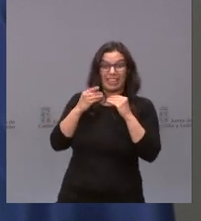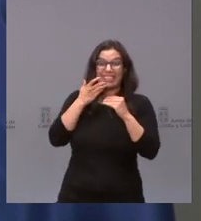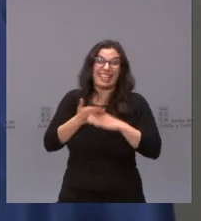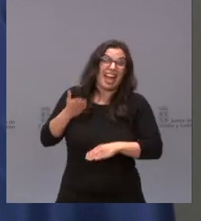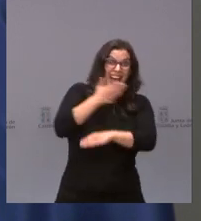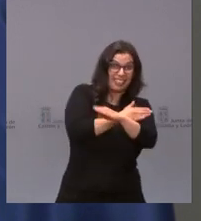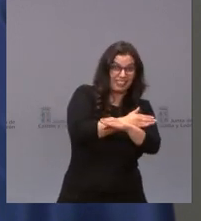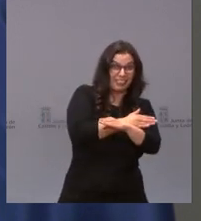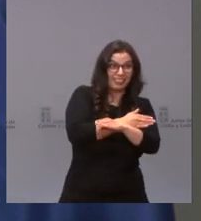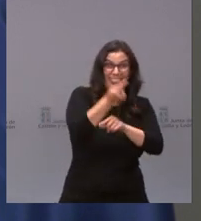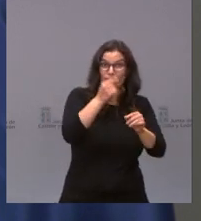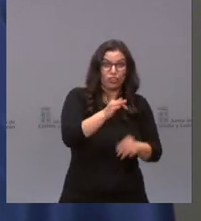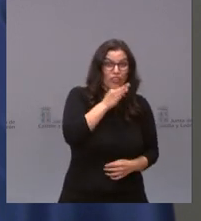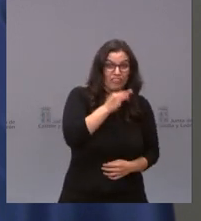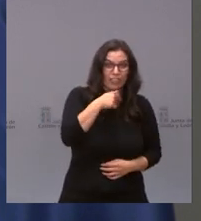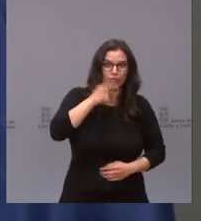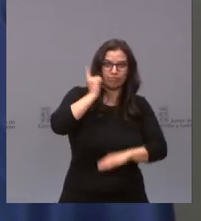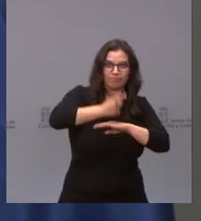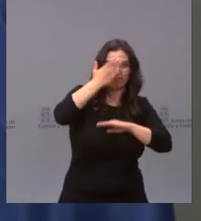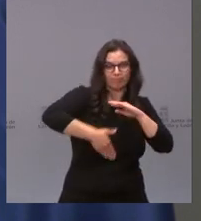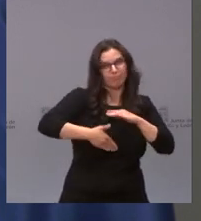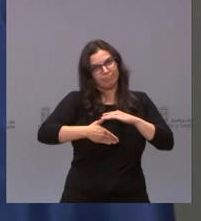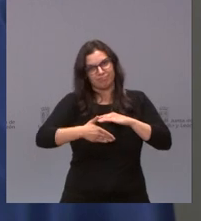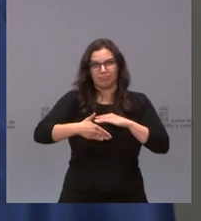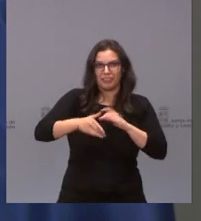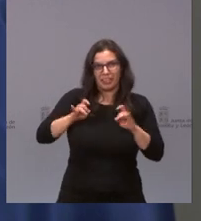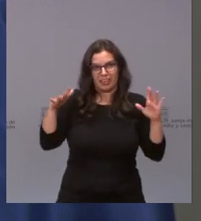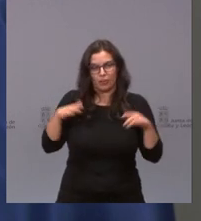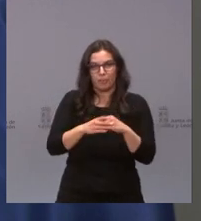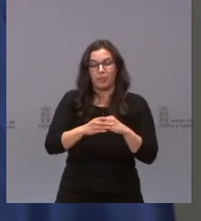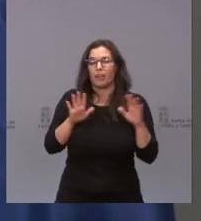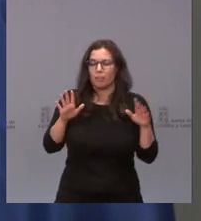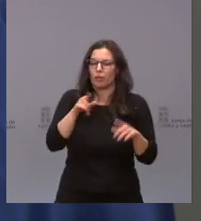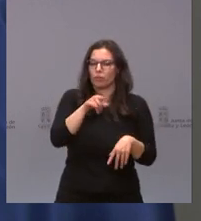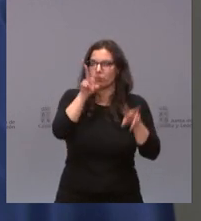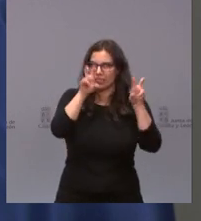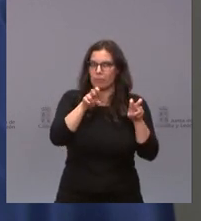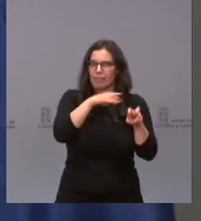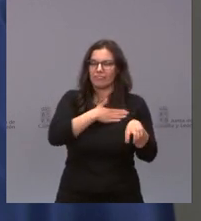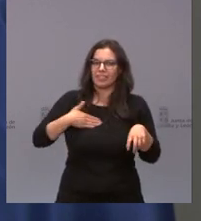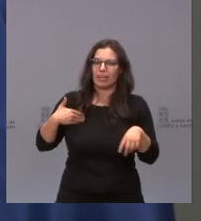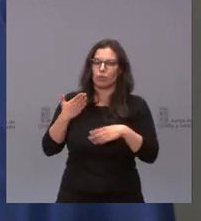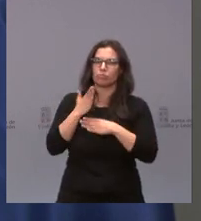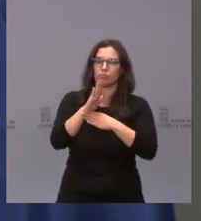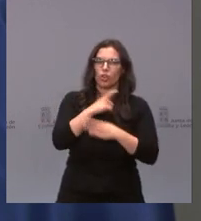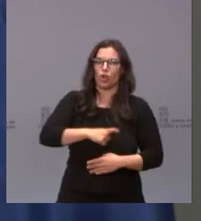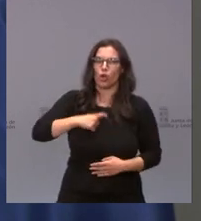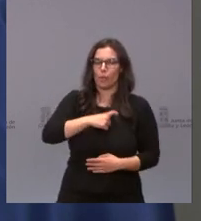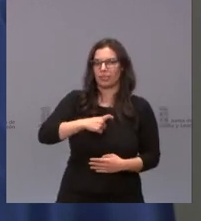pero es una muy buena pregunta y es un asunto que elevaremos a salud pública y nuestro comité